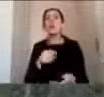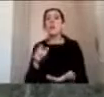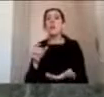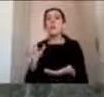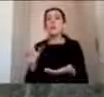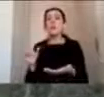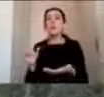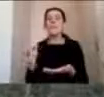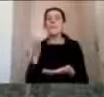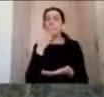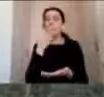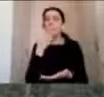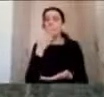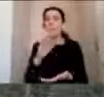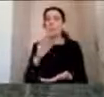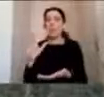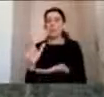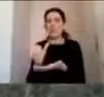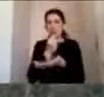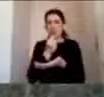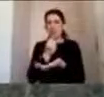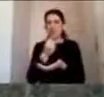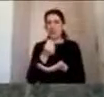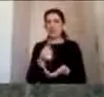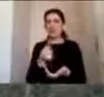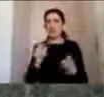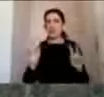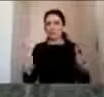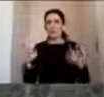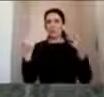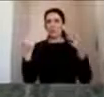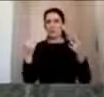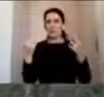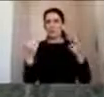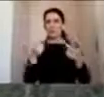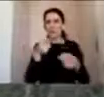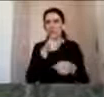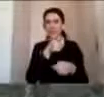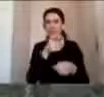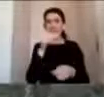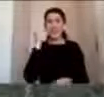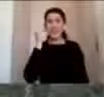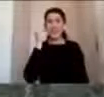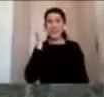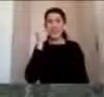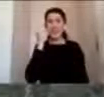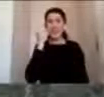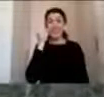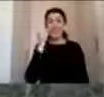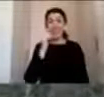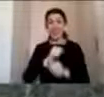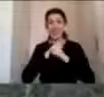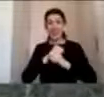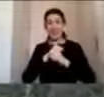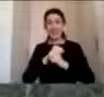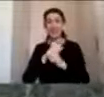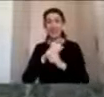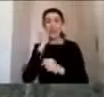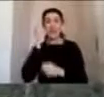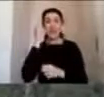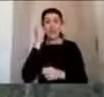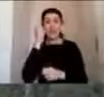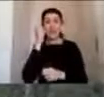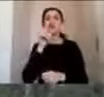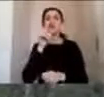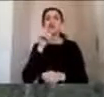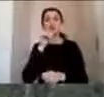niño más al fondo, el del caballo amarillo, el alazán, ese niño tiene casco, tiene